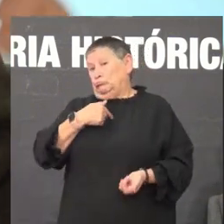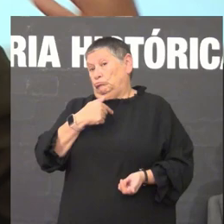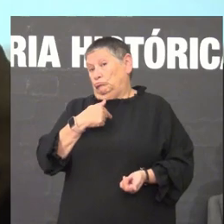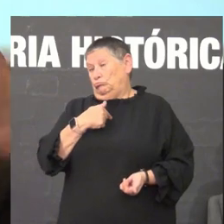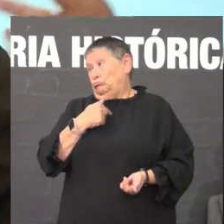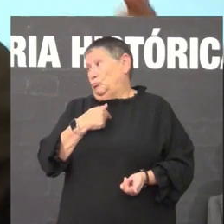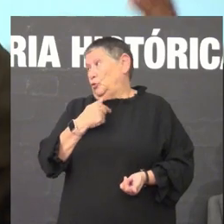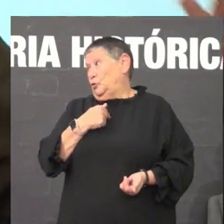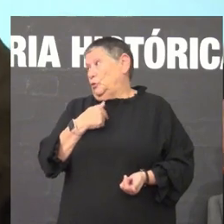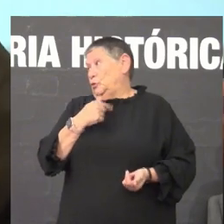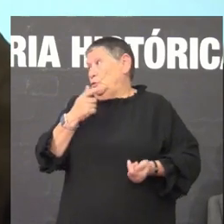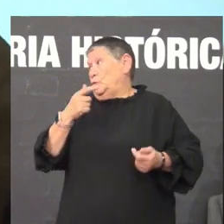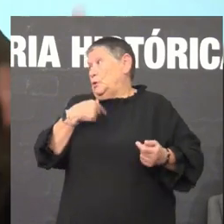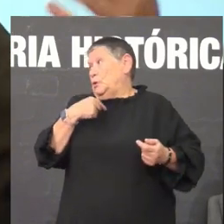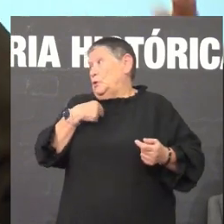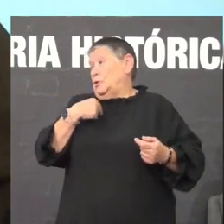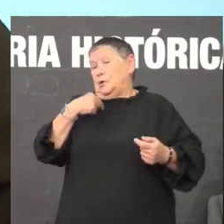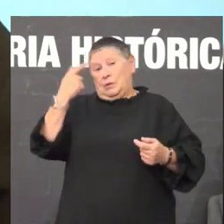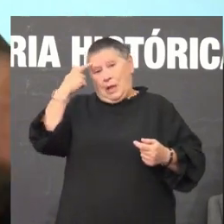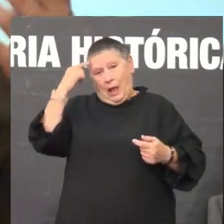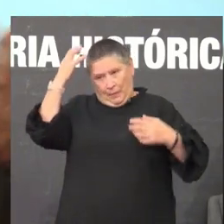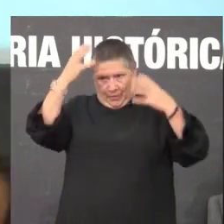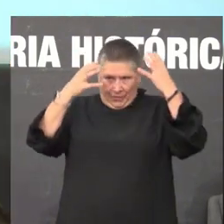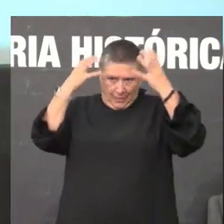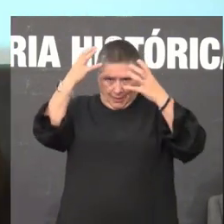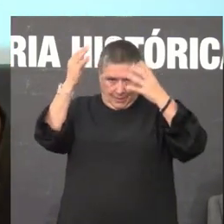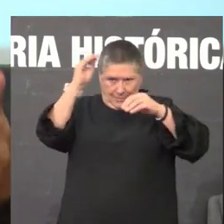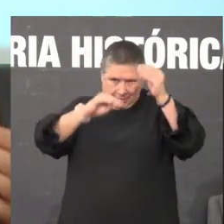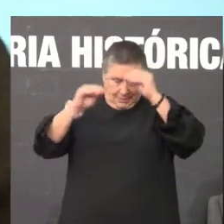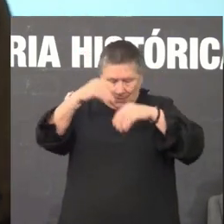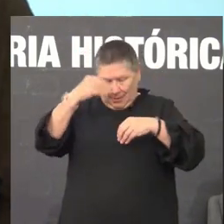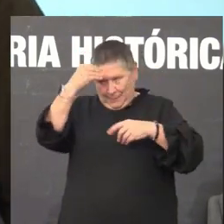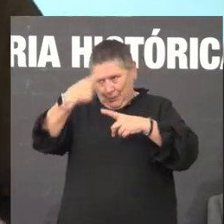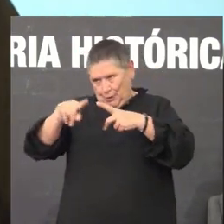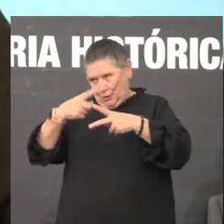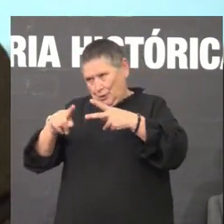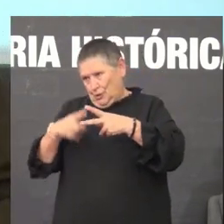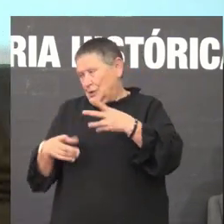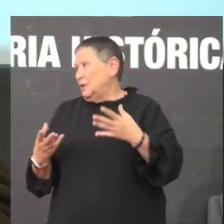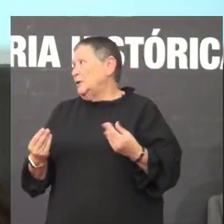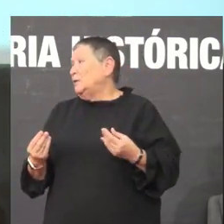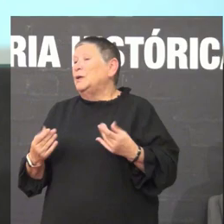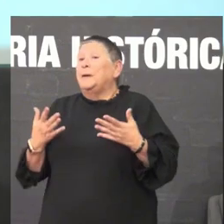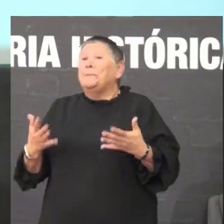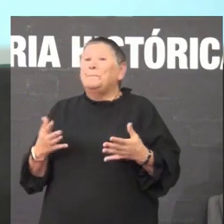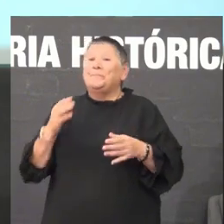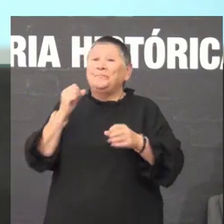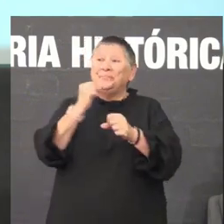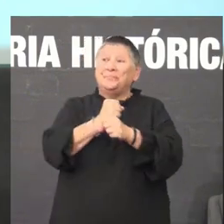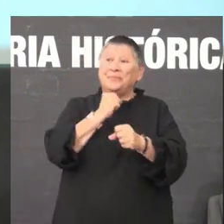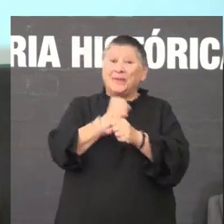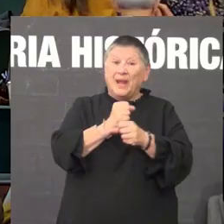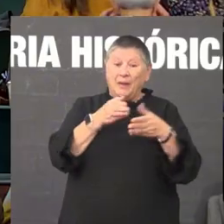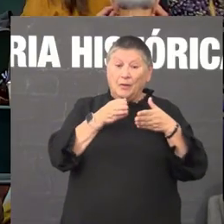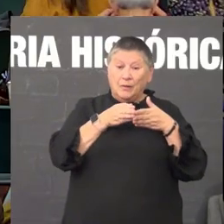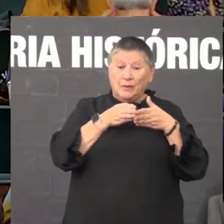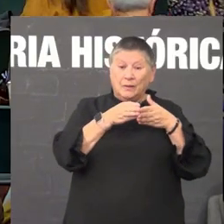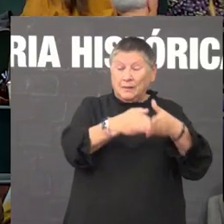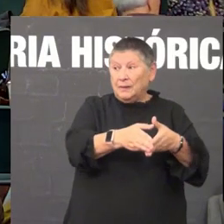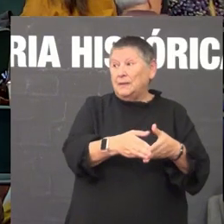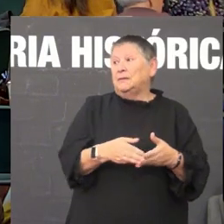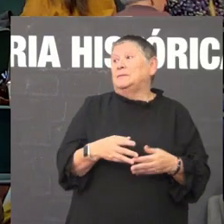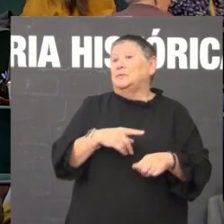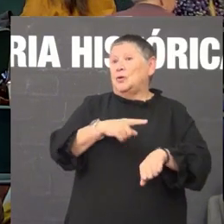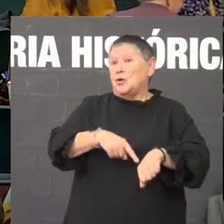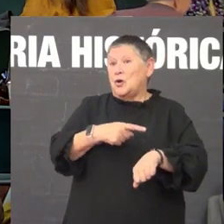ando facendo varias cousas porque a cabeça non para hai que divertirse hai que divertirse porque tamén todo o traballo que non dá si son moitas horas